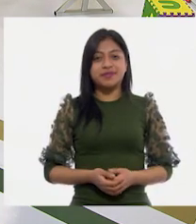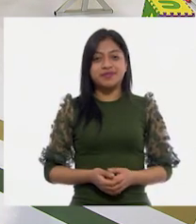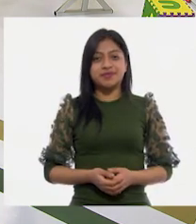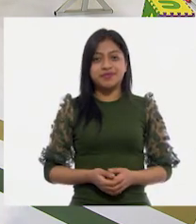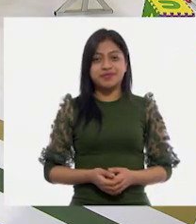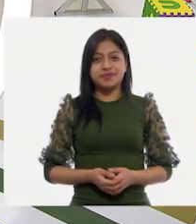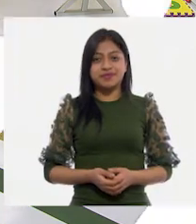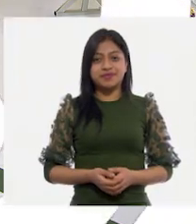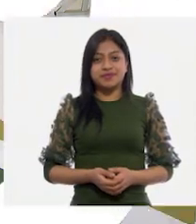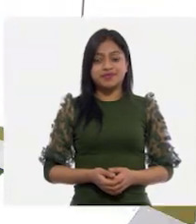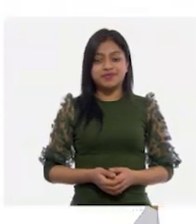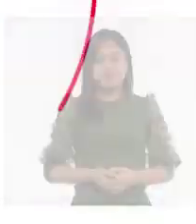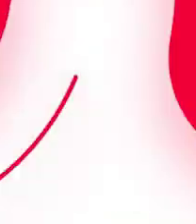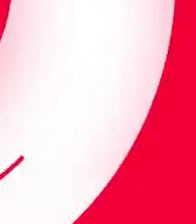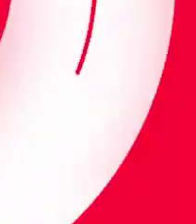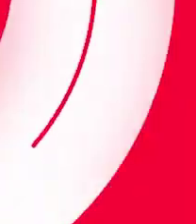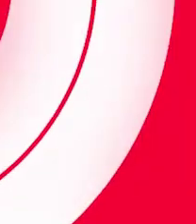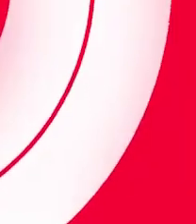Rosy, vamos a saltar.